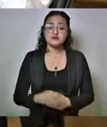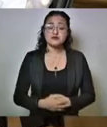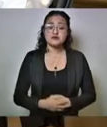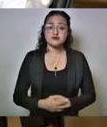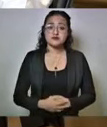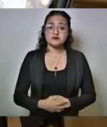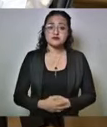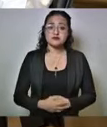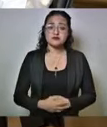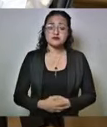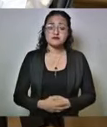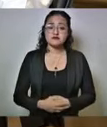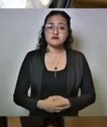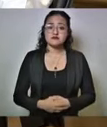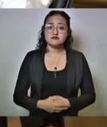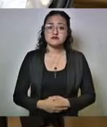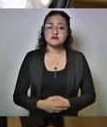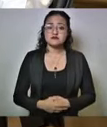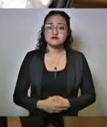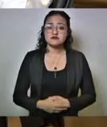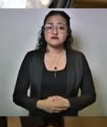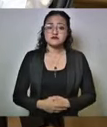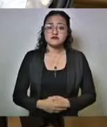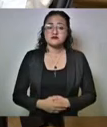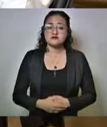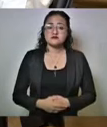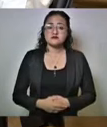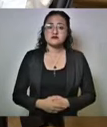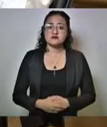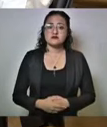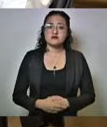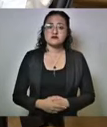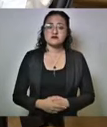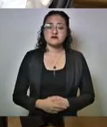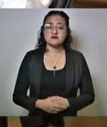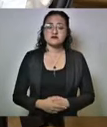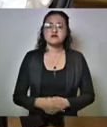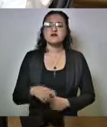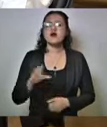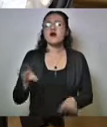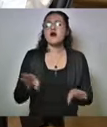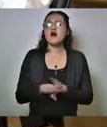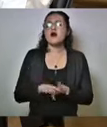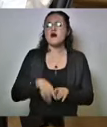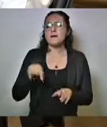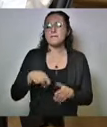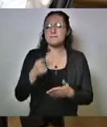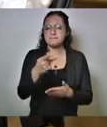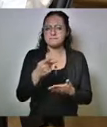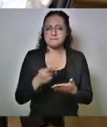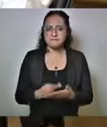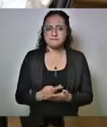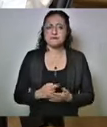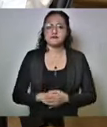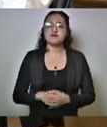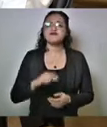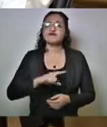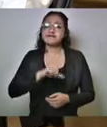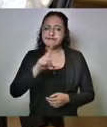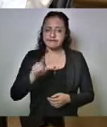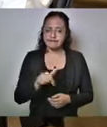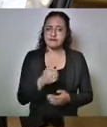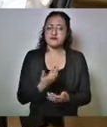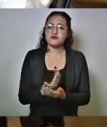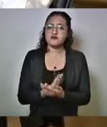Los términos, la regulación de este programa, los va a emitir,